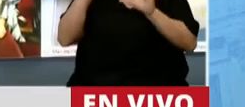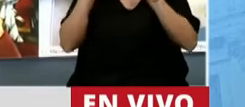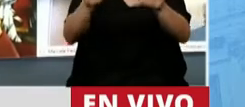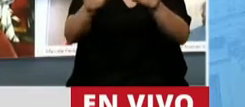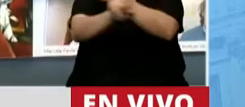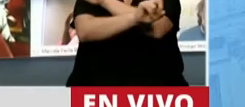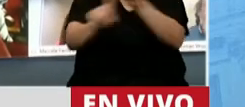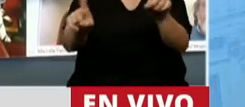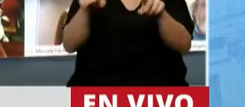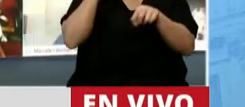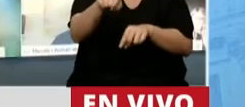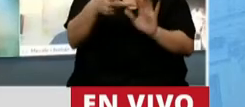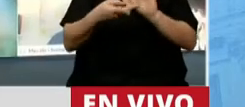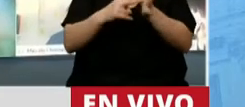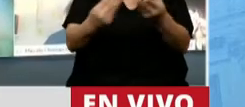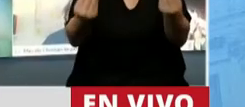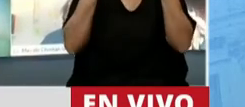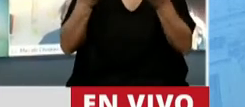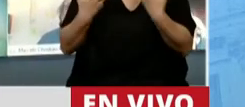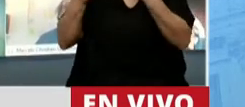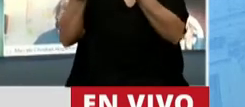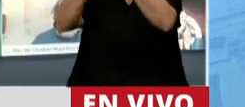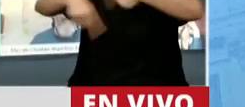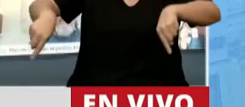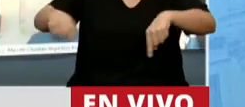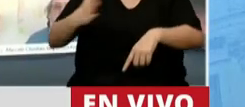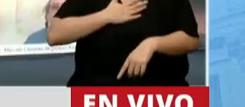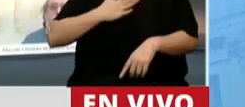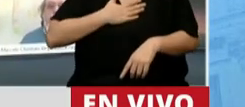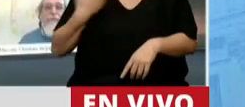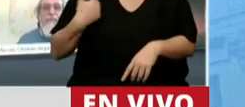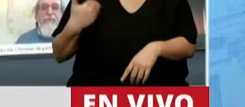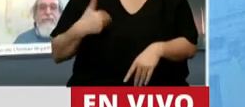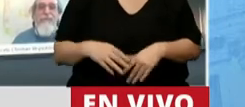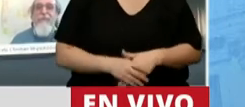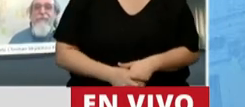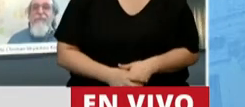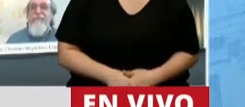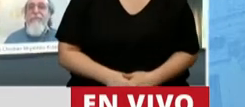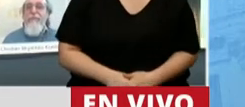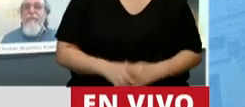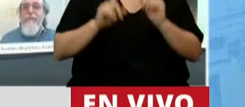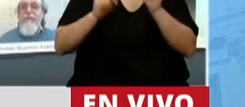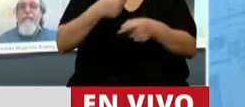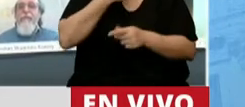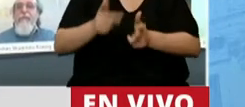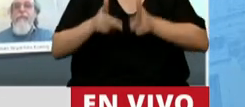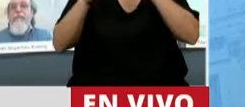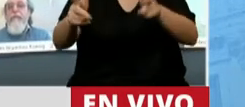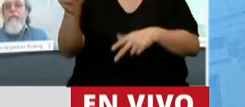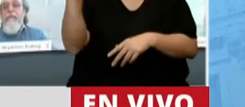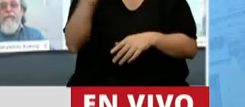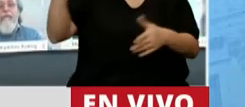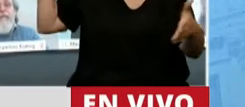es defensa de los valores. Le quería decir también que durante todos estos meses